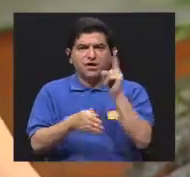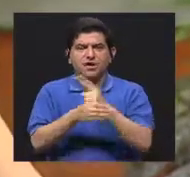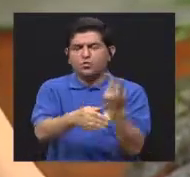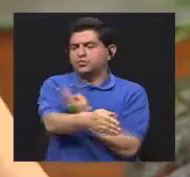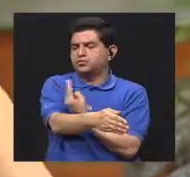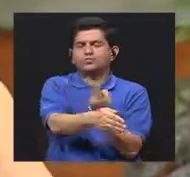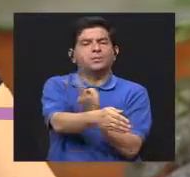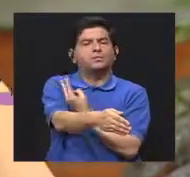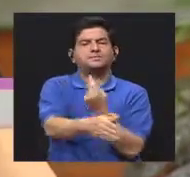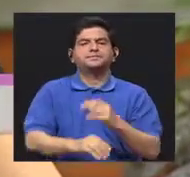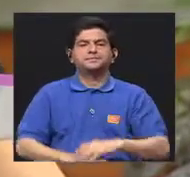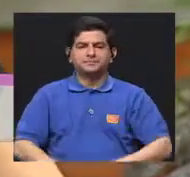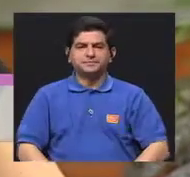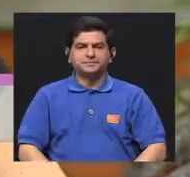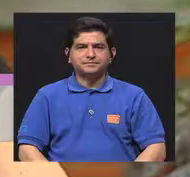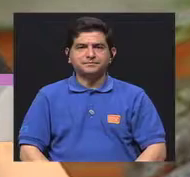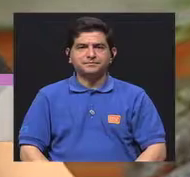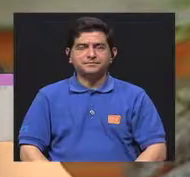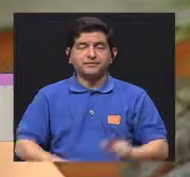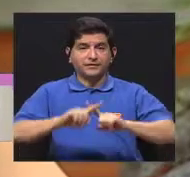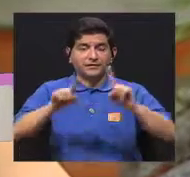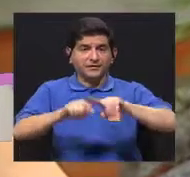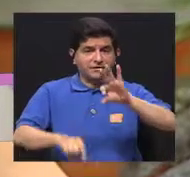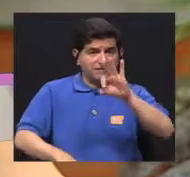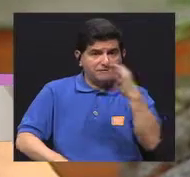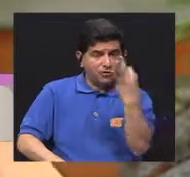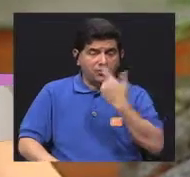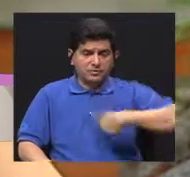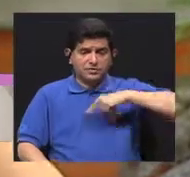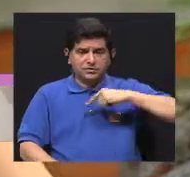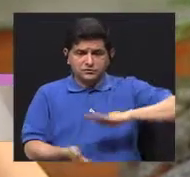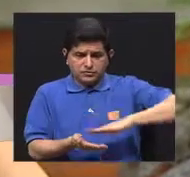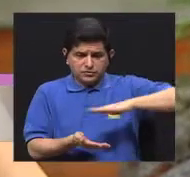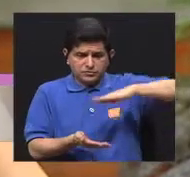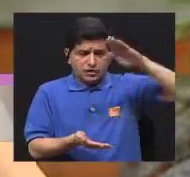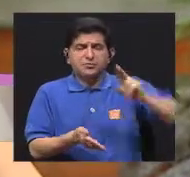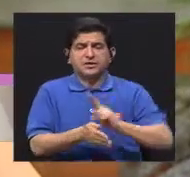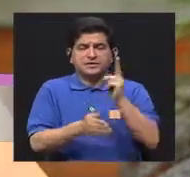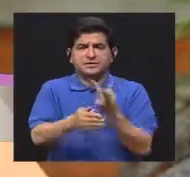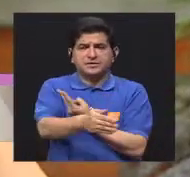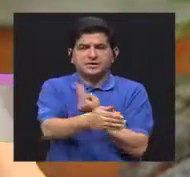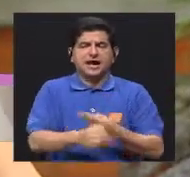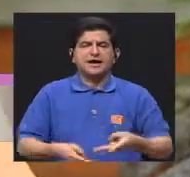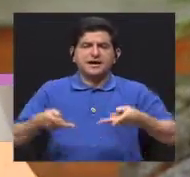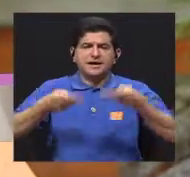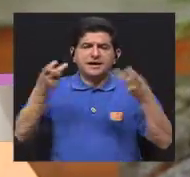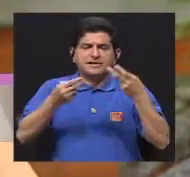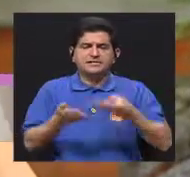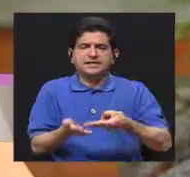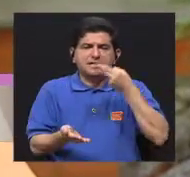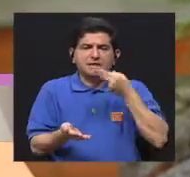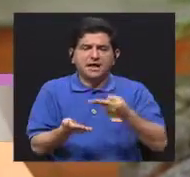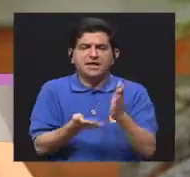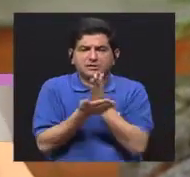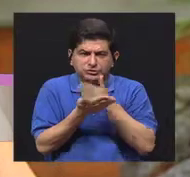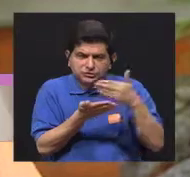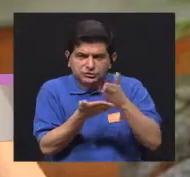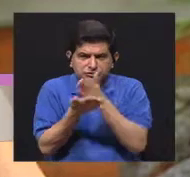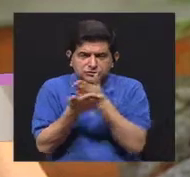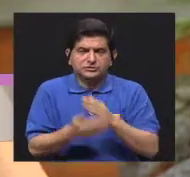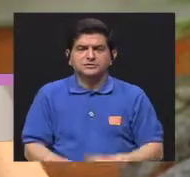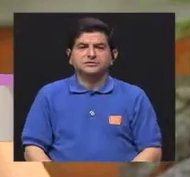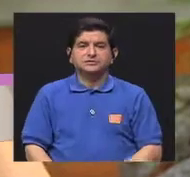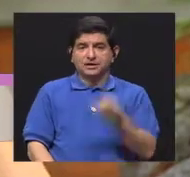de vegetales, entonces, formas de las cuales podemos aumentar ese consumo de vegetales, las ensaladas, las sopas, los picadillos.